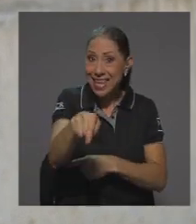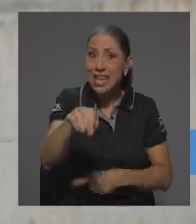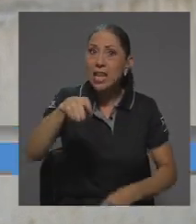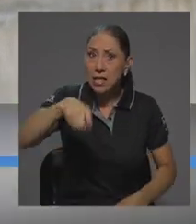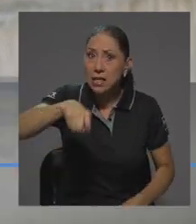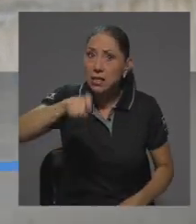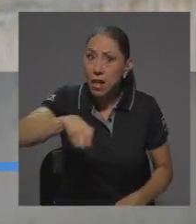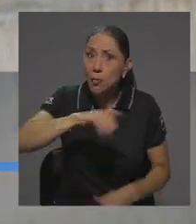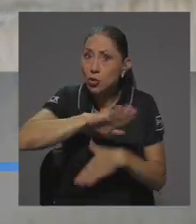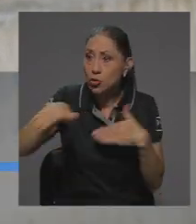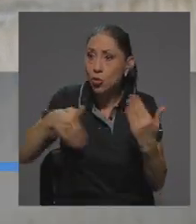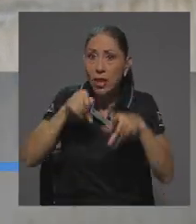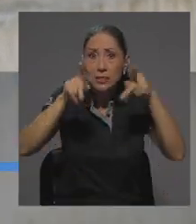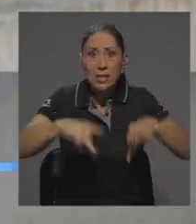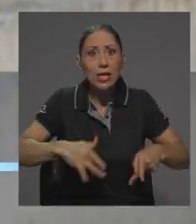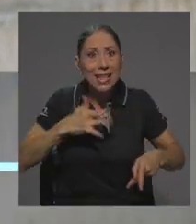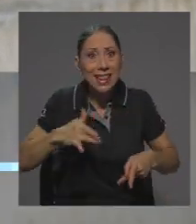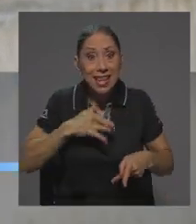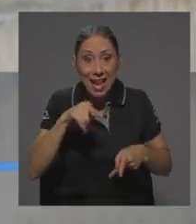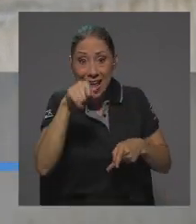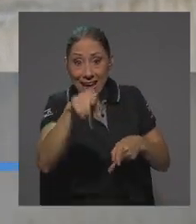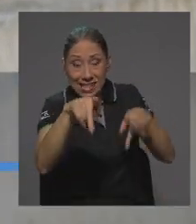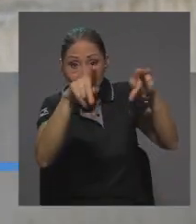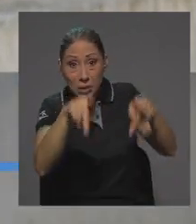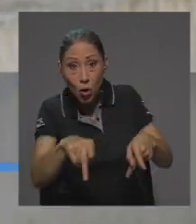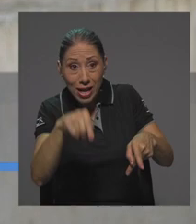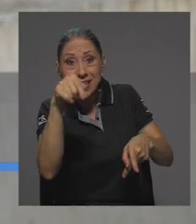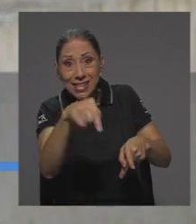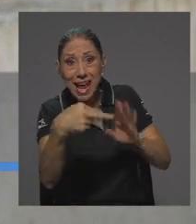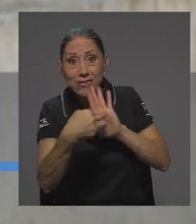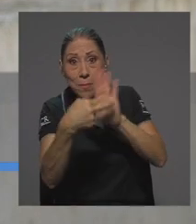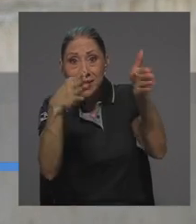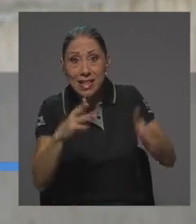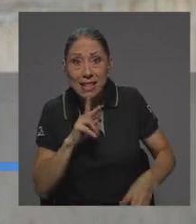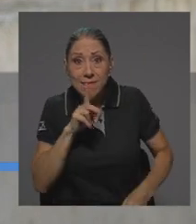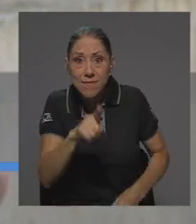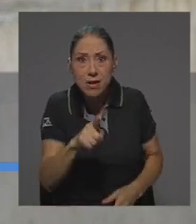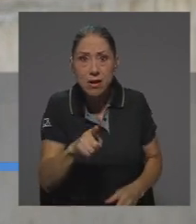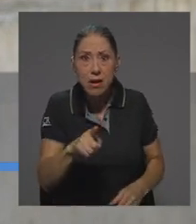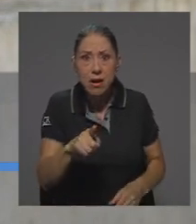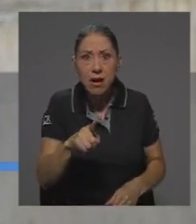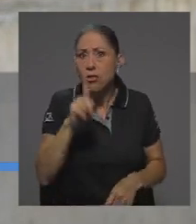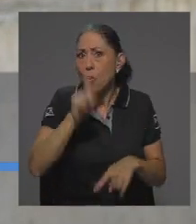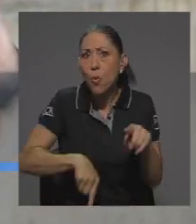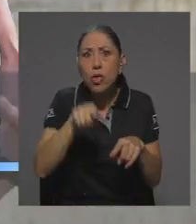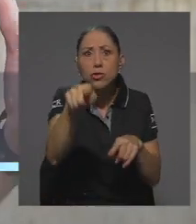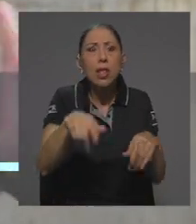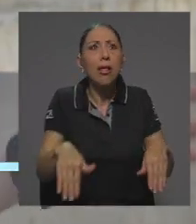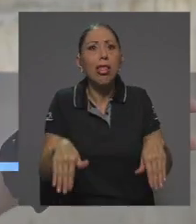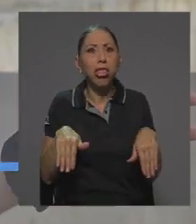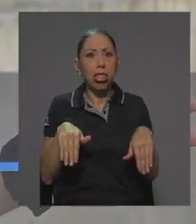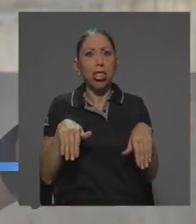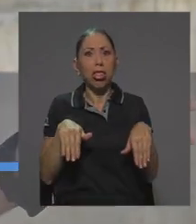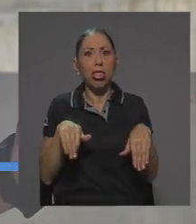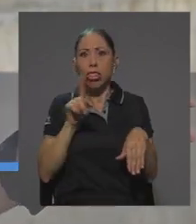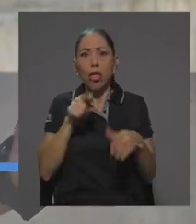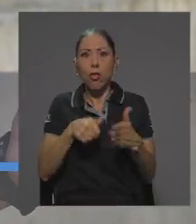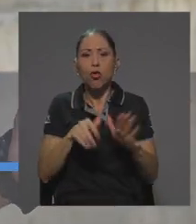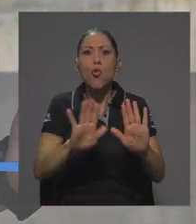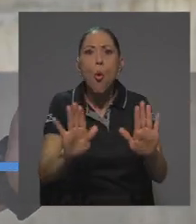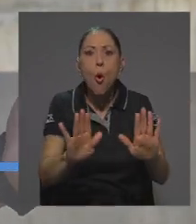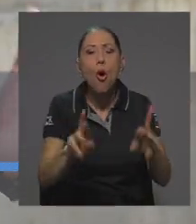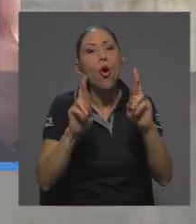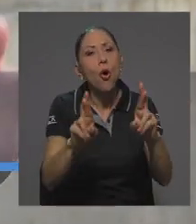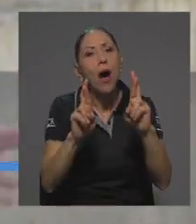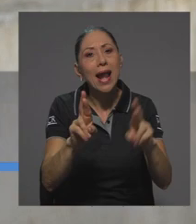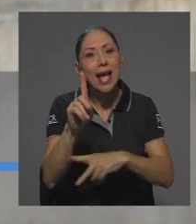representadas todas las personas. No puede ser que no haya participación. La importancia es más bien que sea, ojalá, un 100% de participación